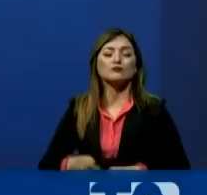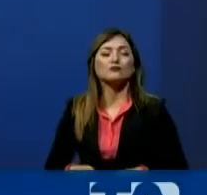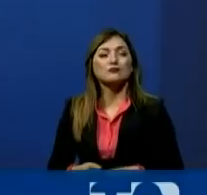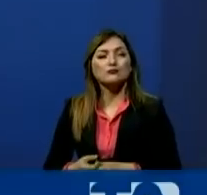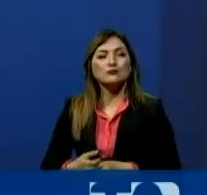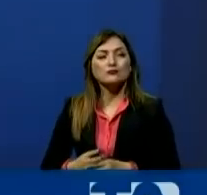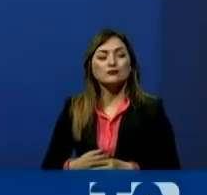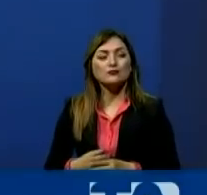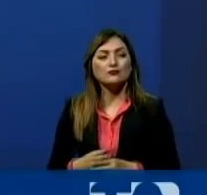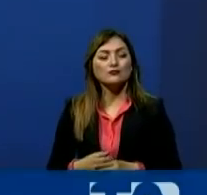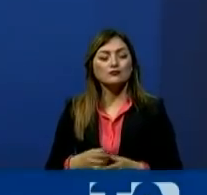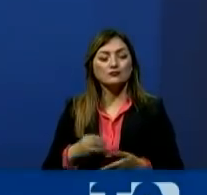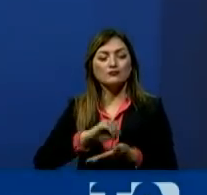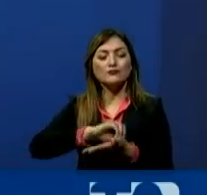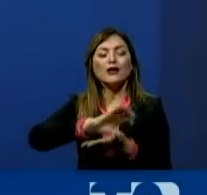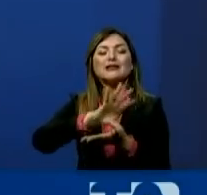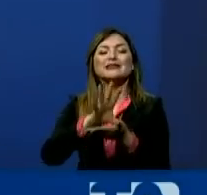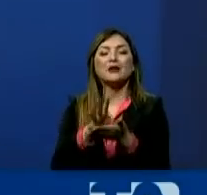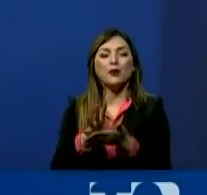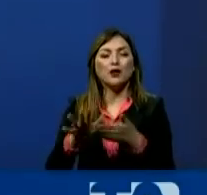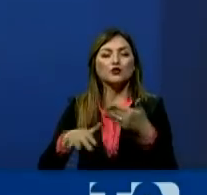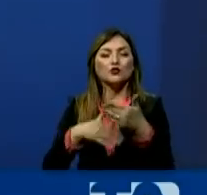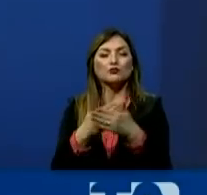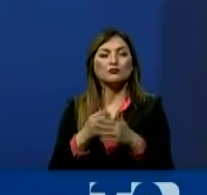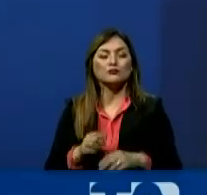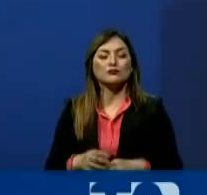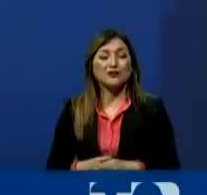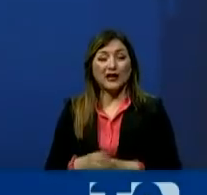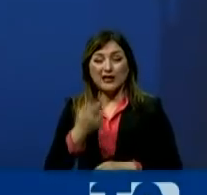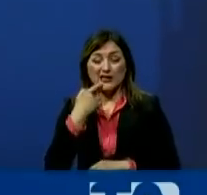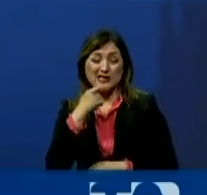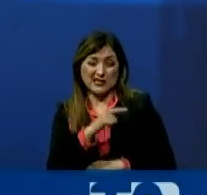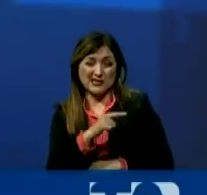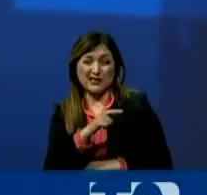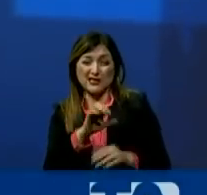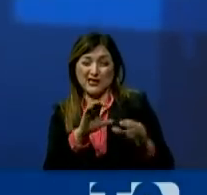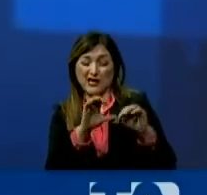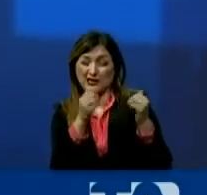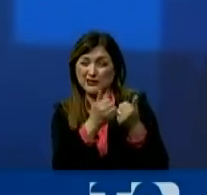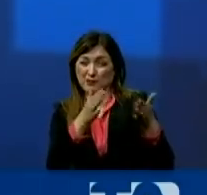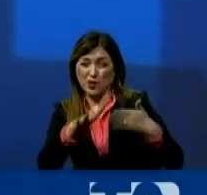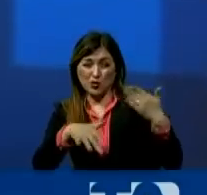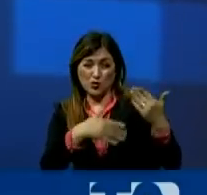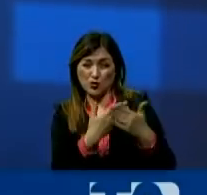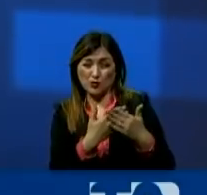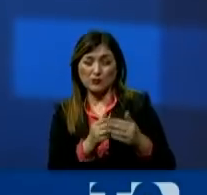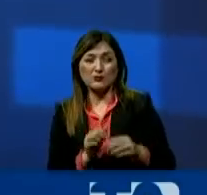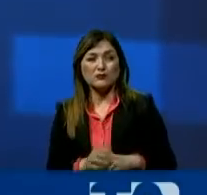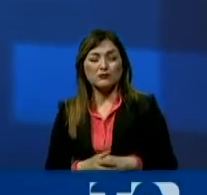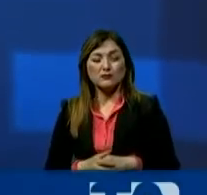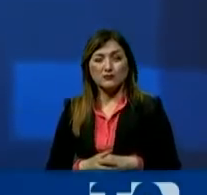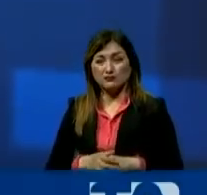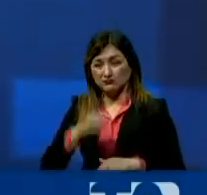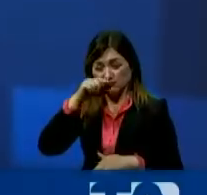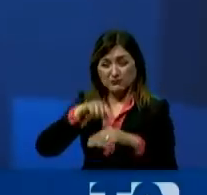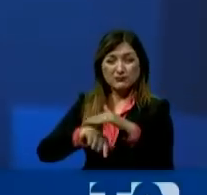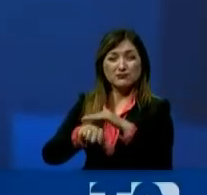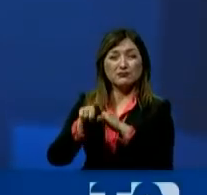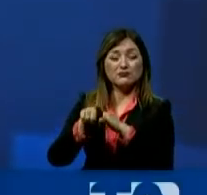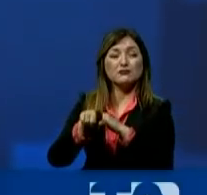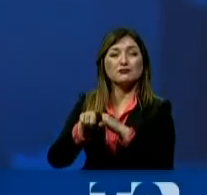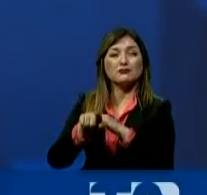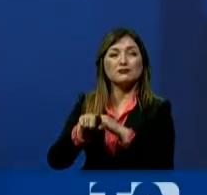que el Pleno de la Asamblea Nacional no debe intervenir en las